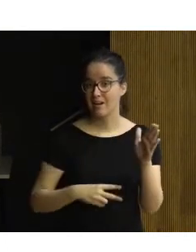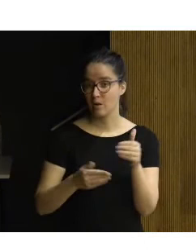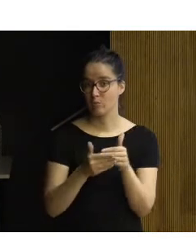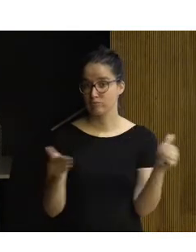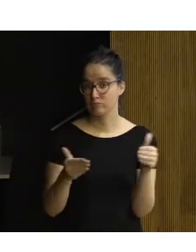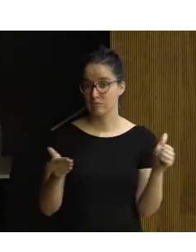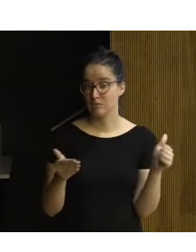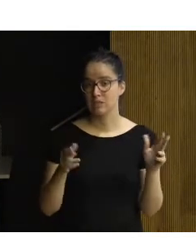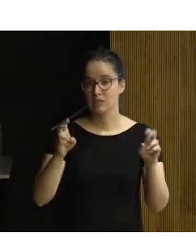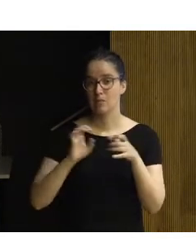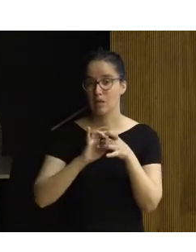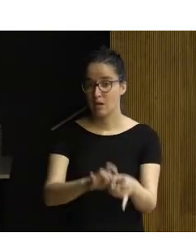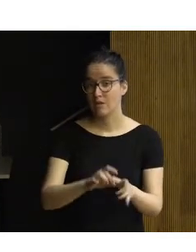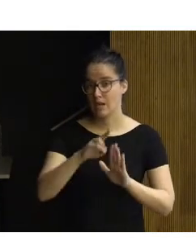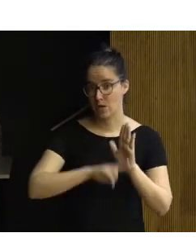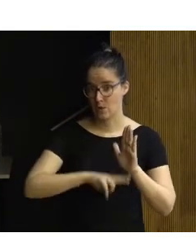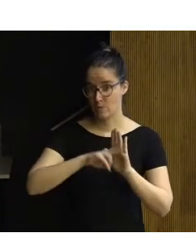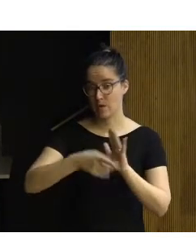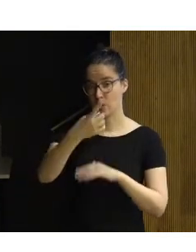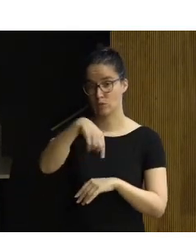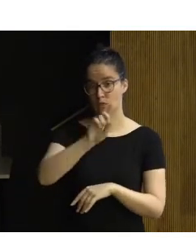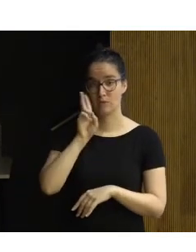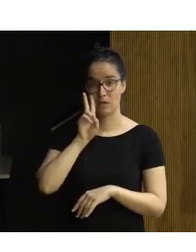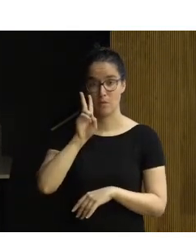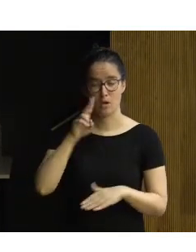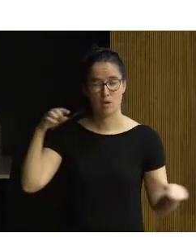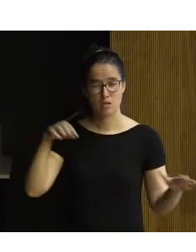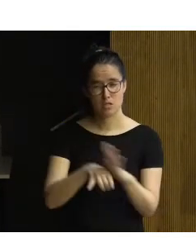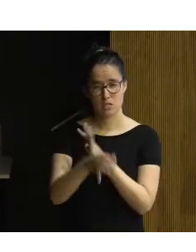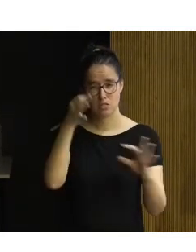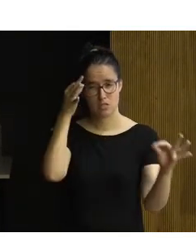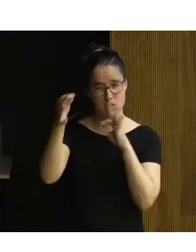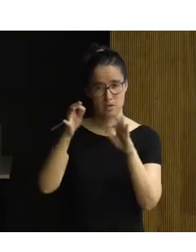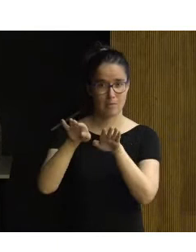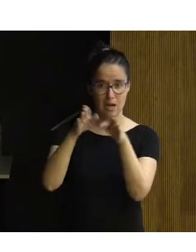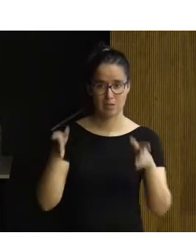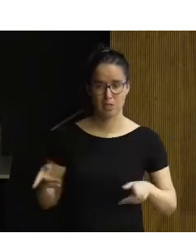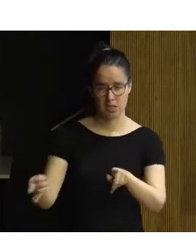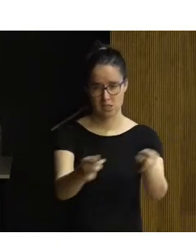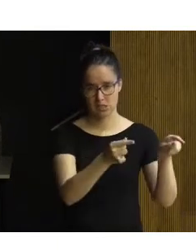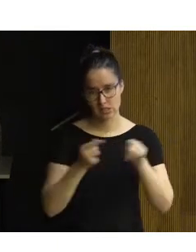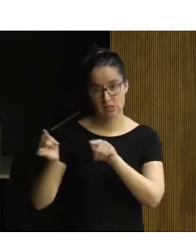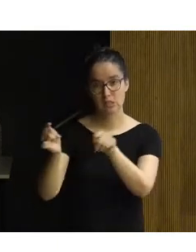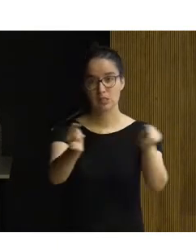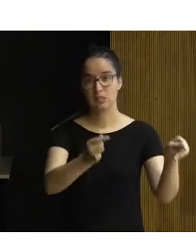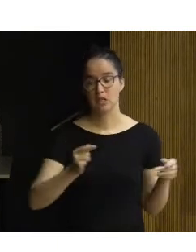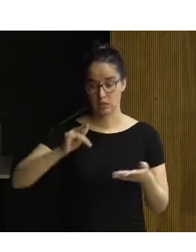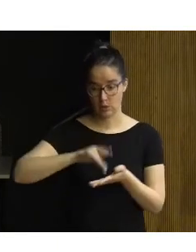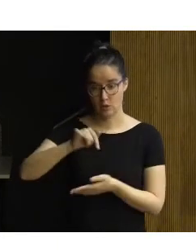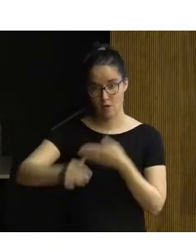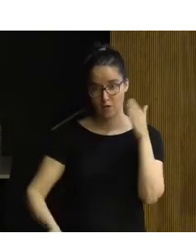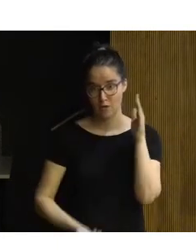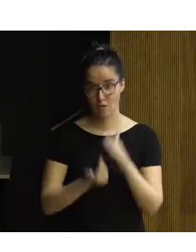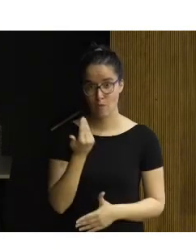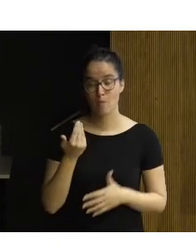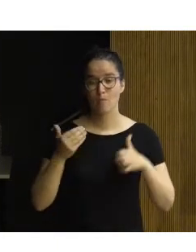interesante al respecto de esta norma que ustedes van a ver profusamente a lo largo de las mesas redondas que tienen en esta jornada,